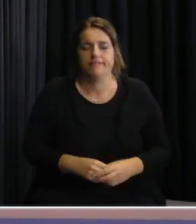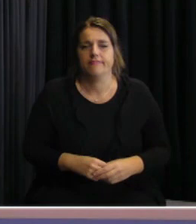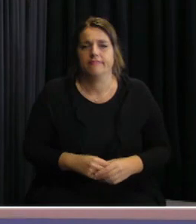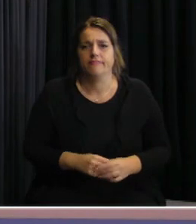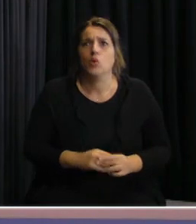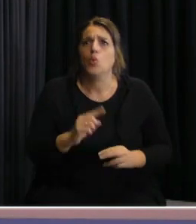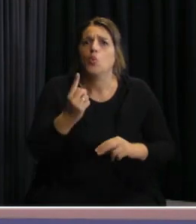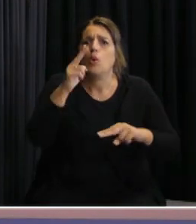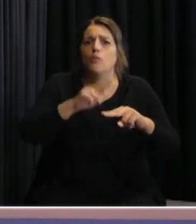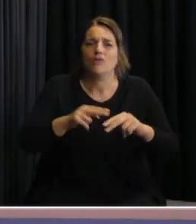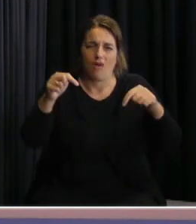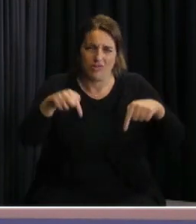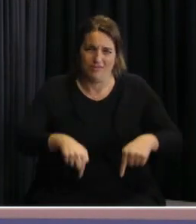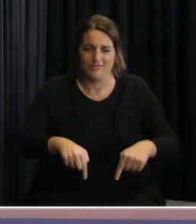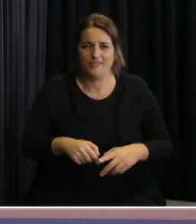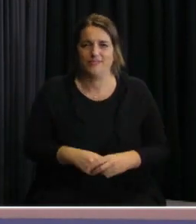Uno fue en el día de hoy.